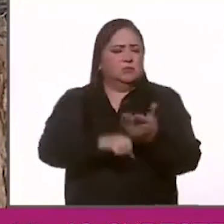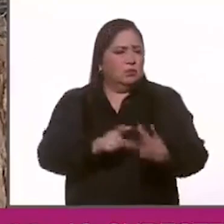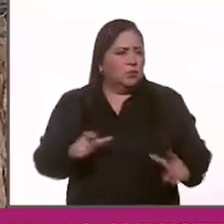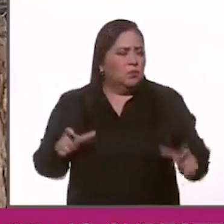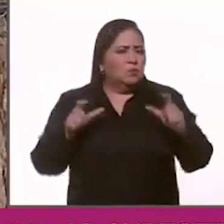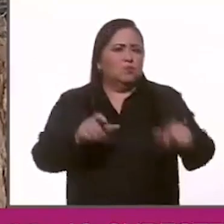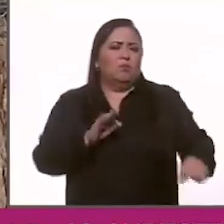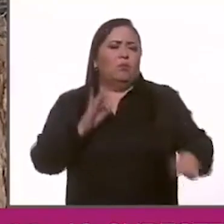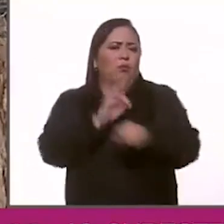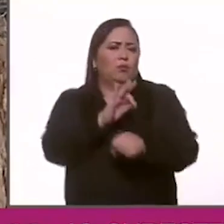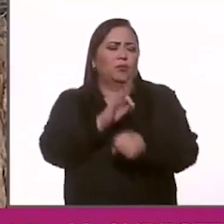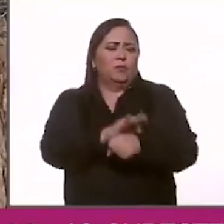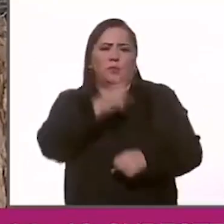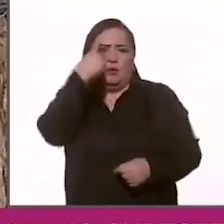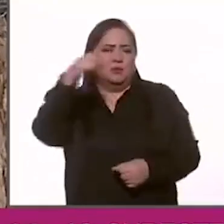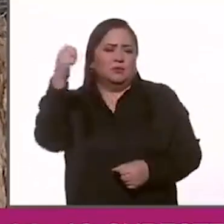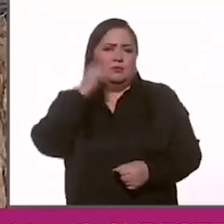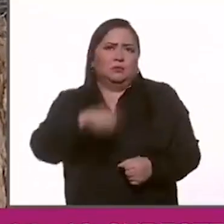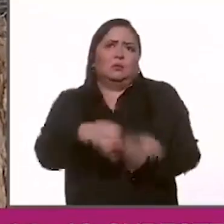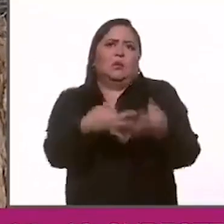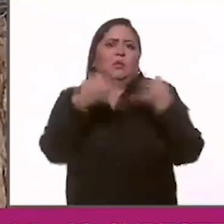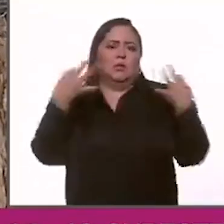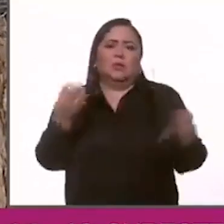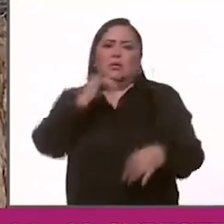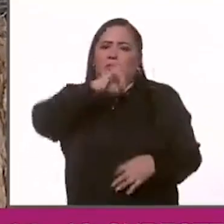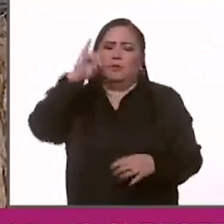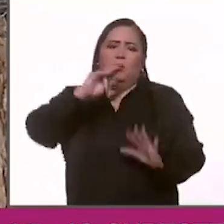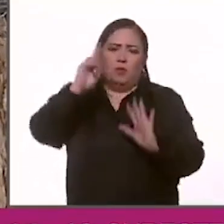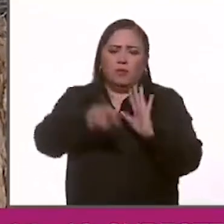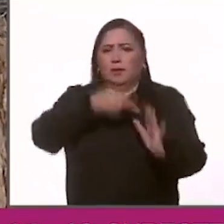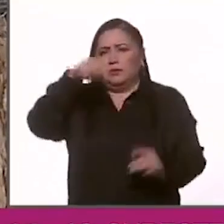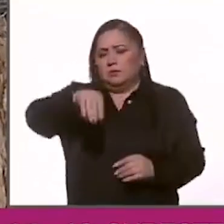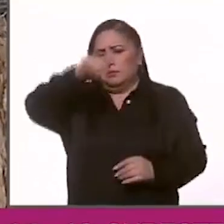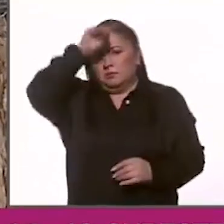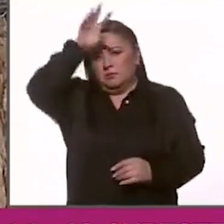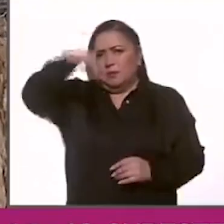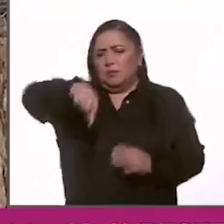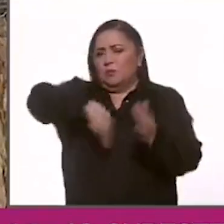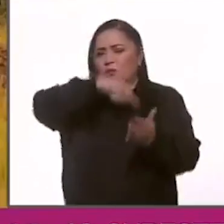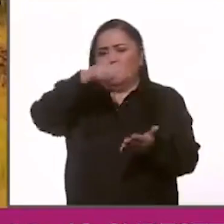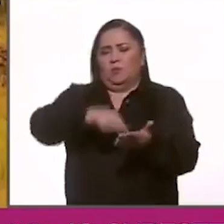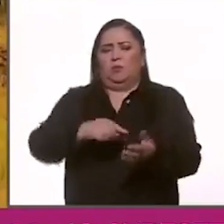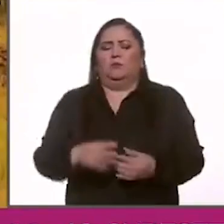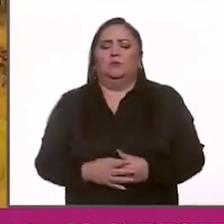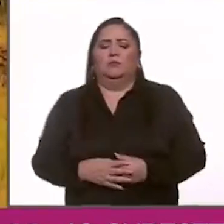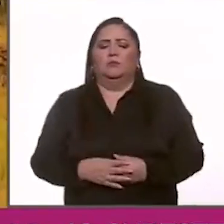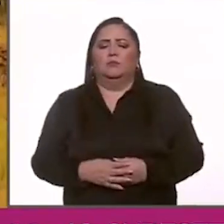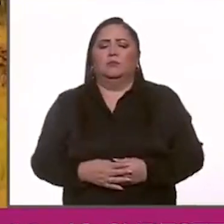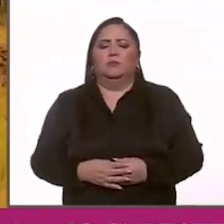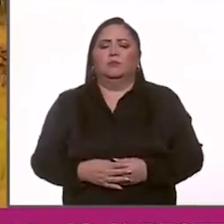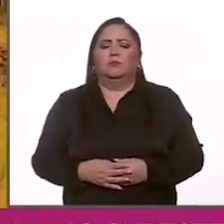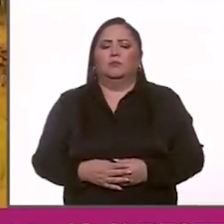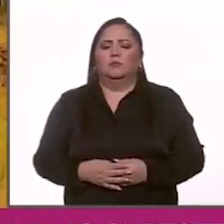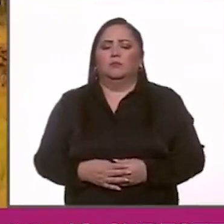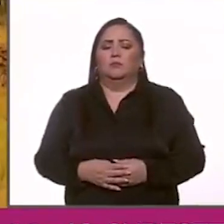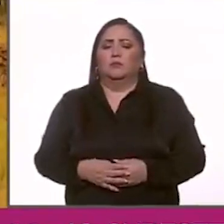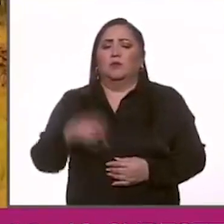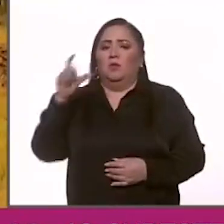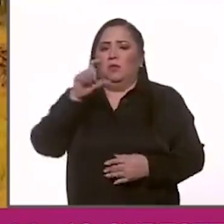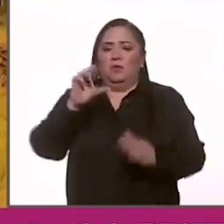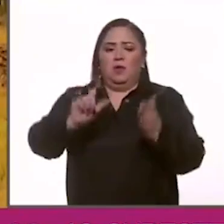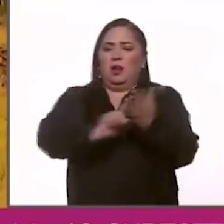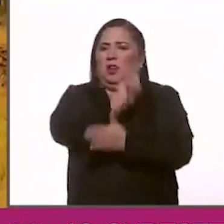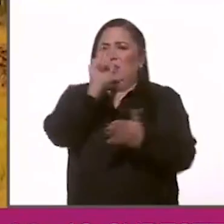manera definitiva nuestra tierra y que jamás vuelva una mina a sentarse aquí en nuestro territorio. Al ser inscrita y